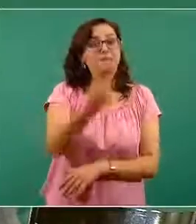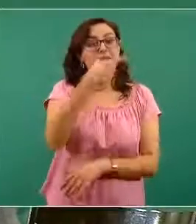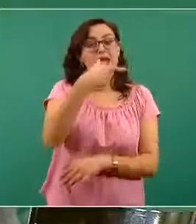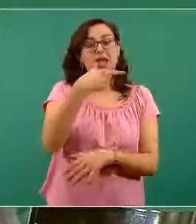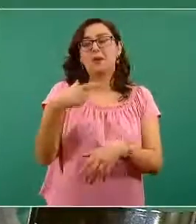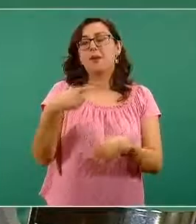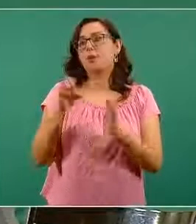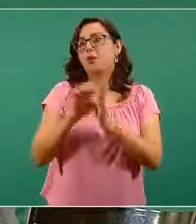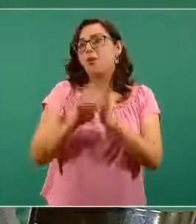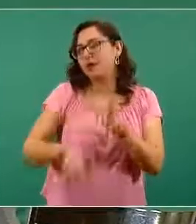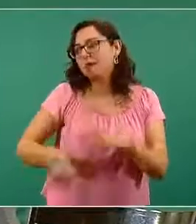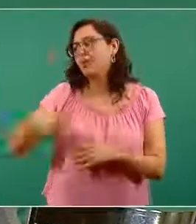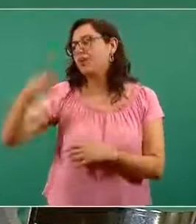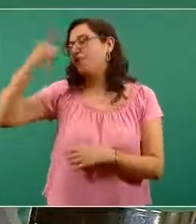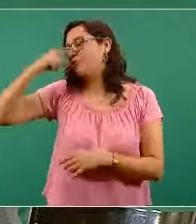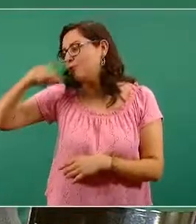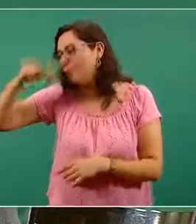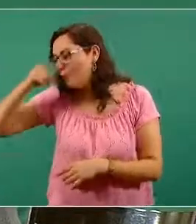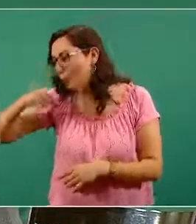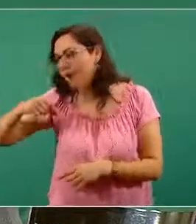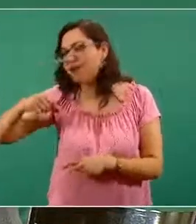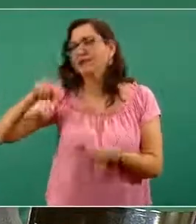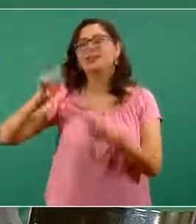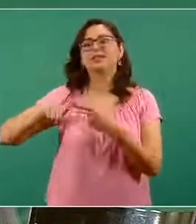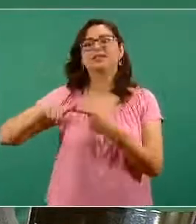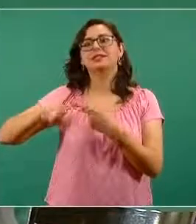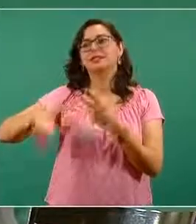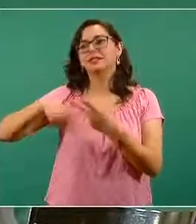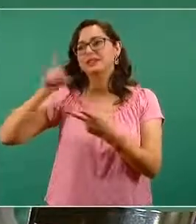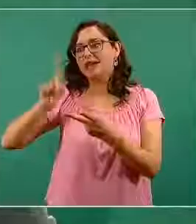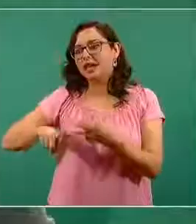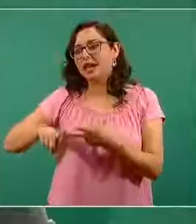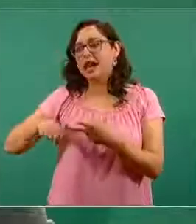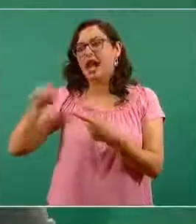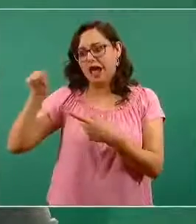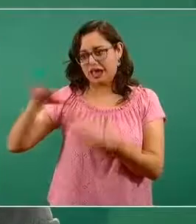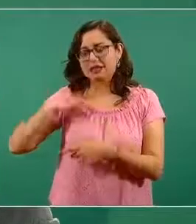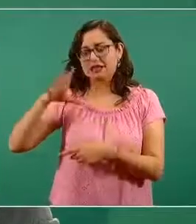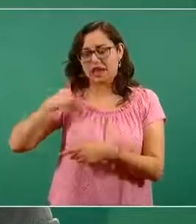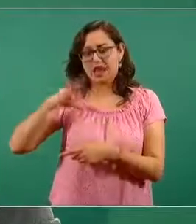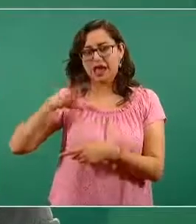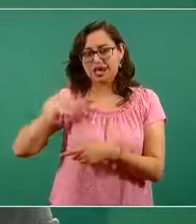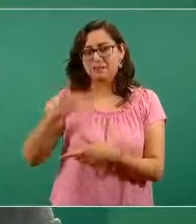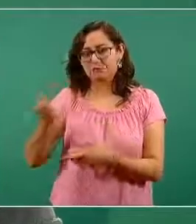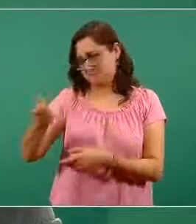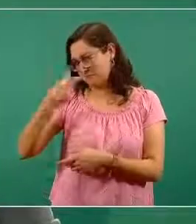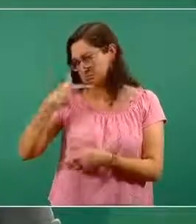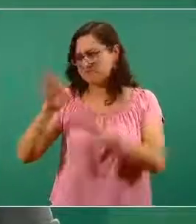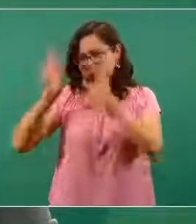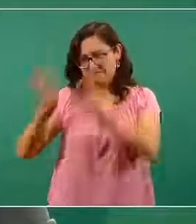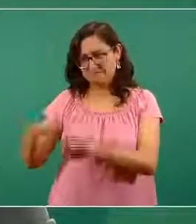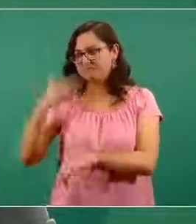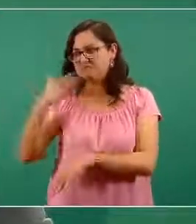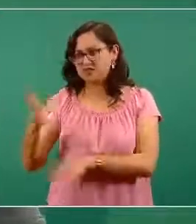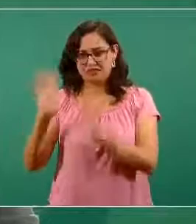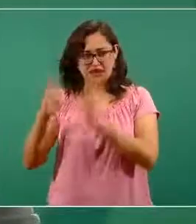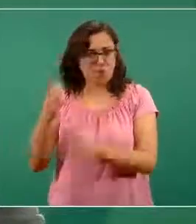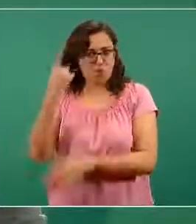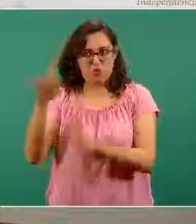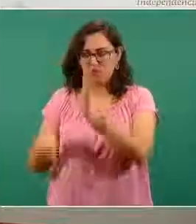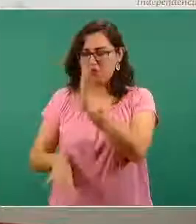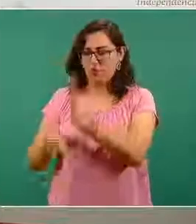la influenza, o tamivir, para poder decir, bueno,